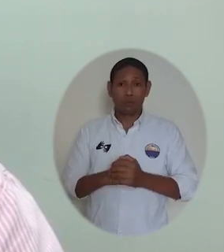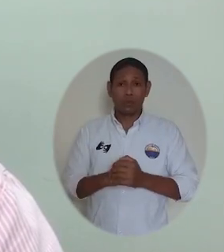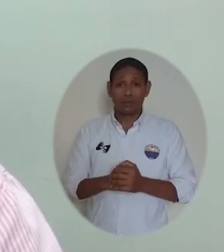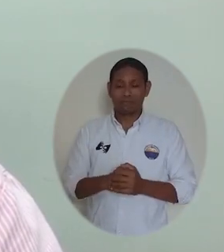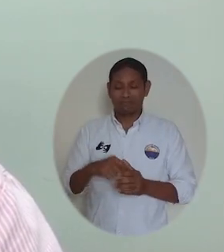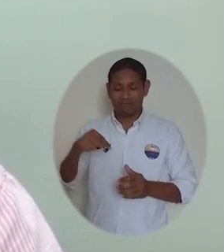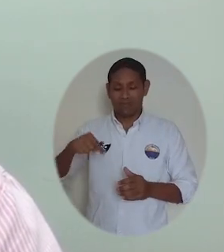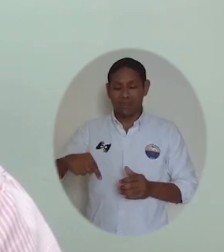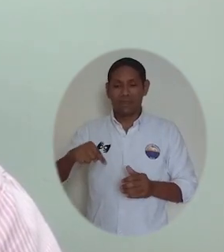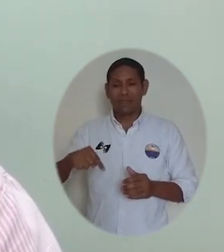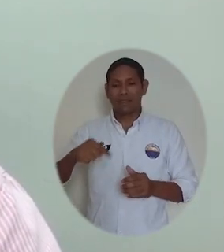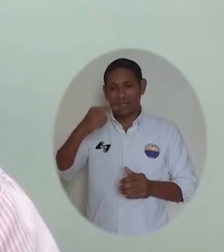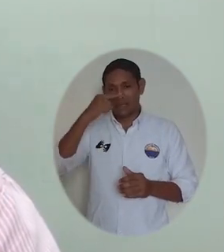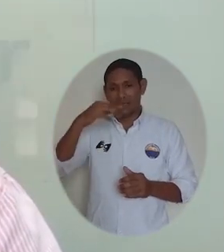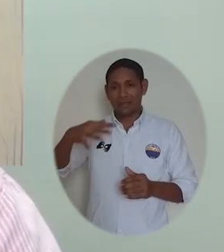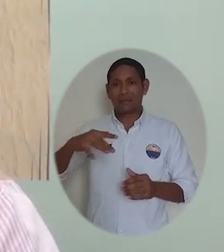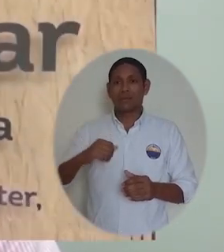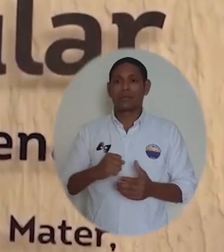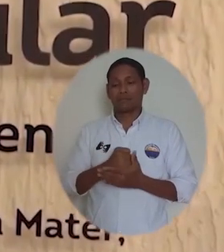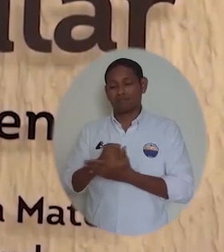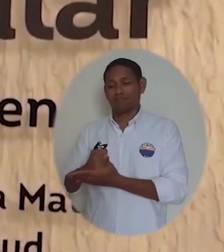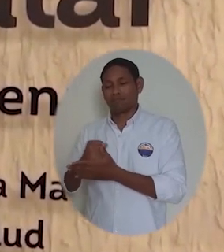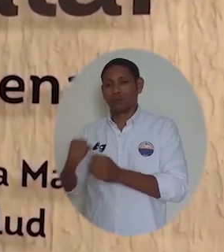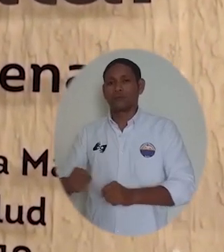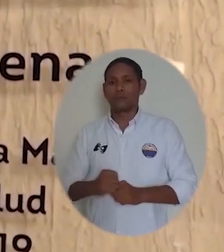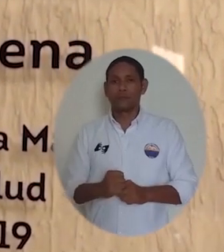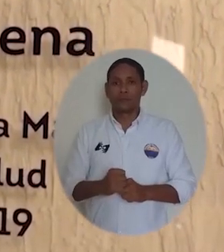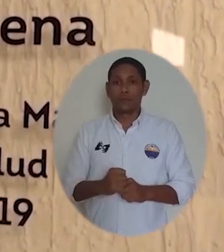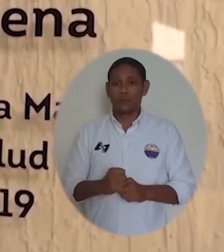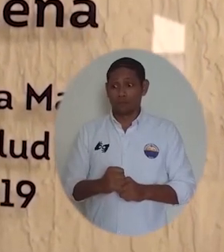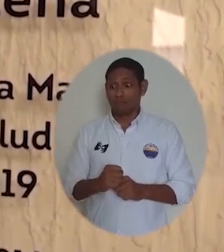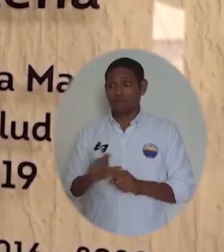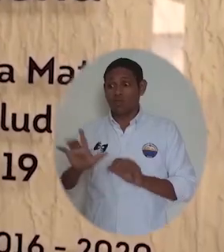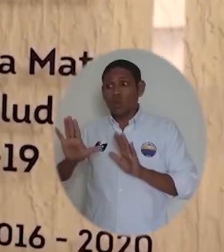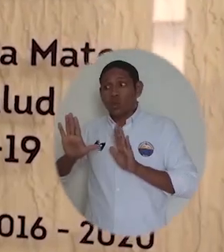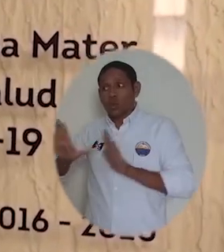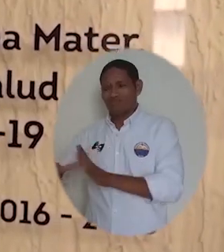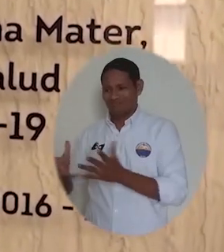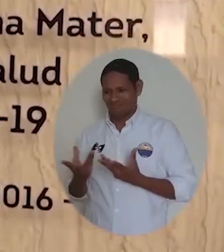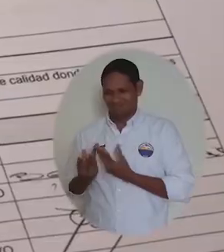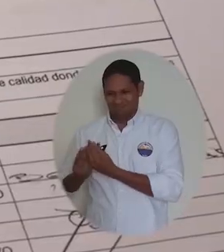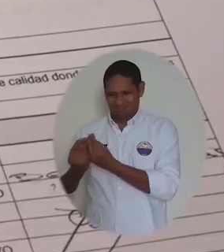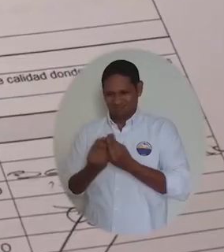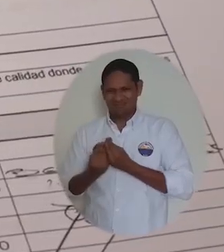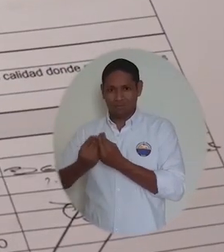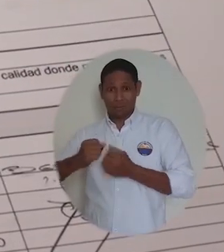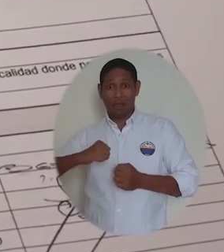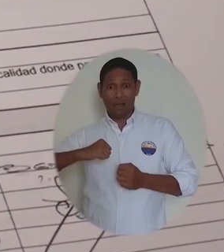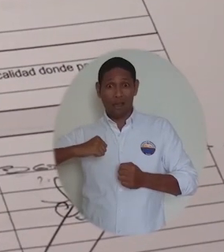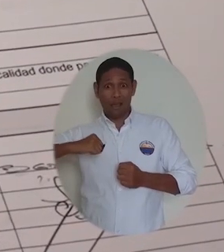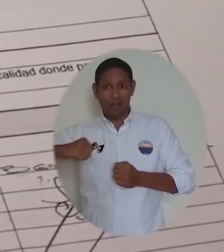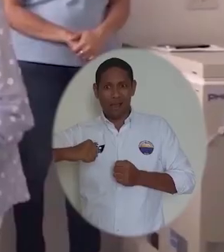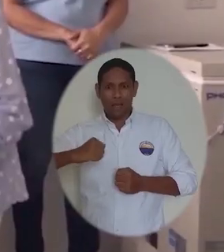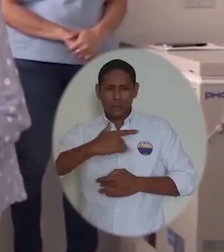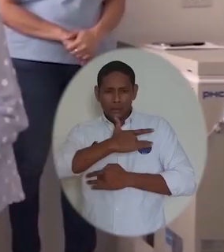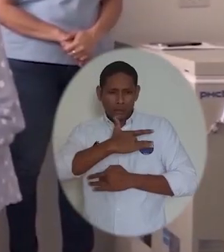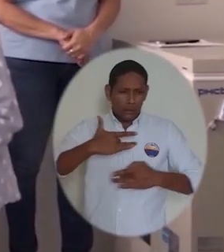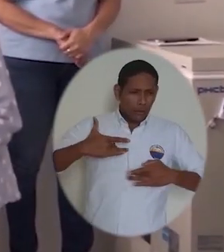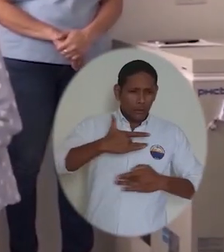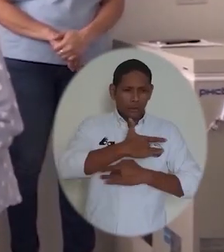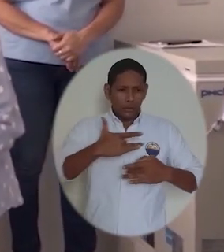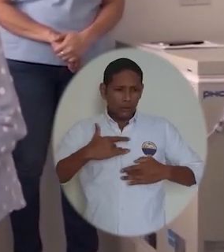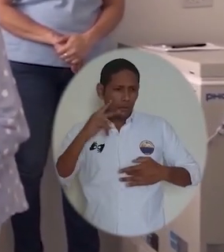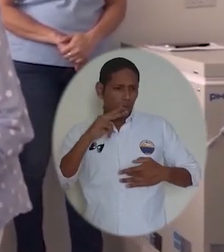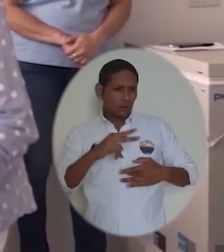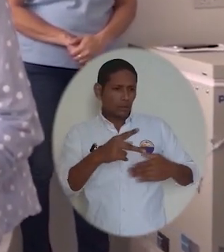en el distrito de Santa Marta. Para las autoridades sanitarias del Magdalena, la adecuación y habilitación otorgada por el Instituto Nacional